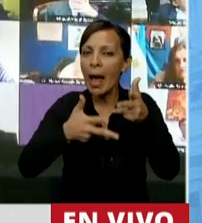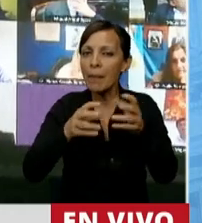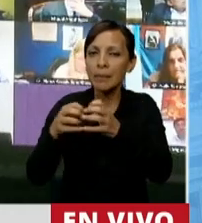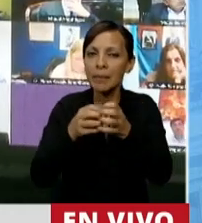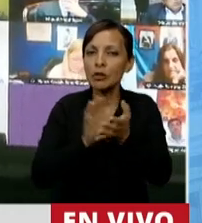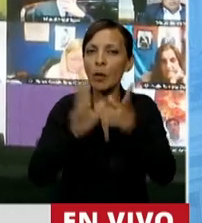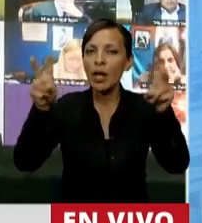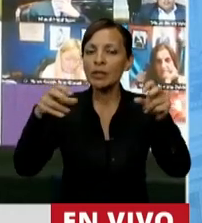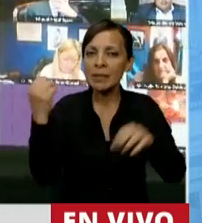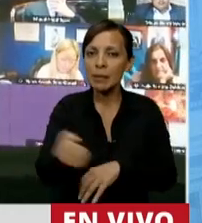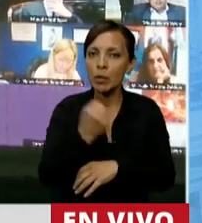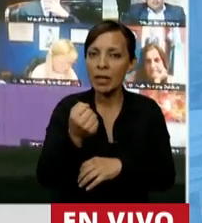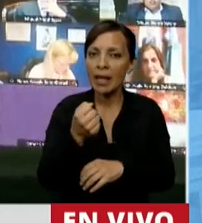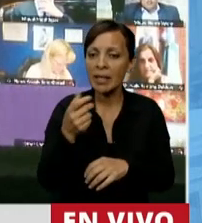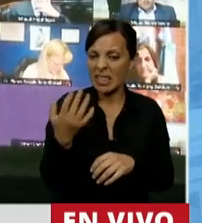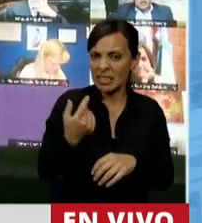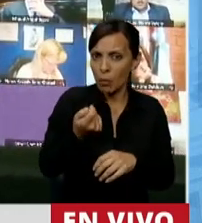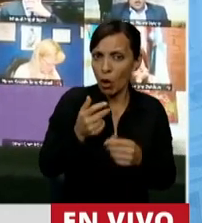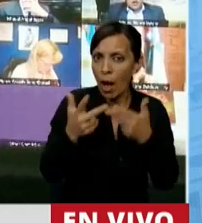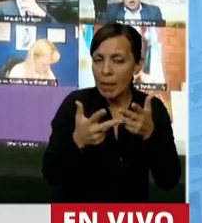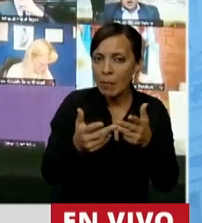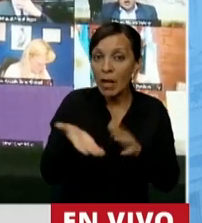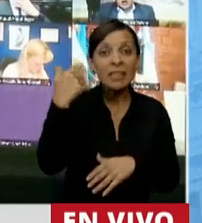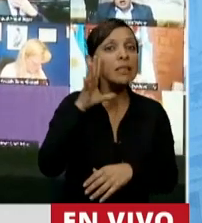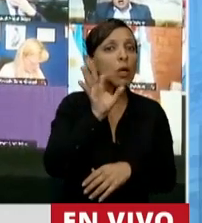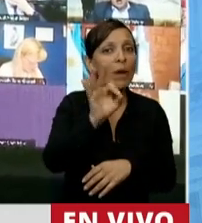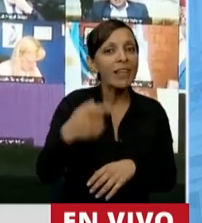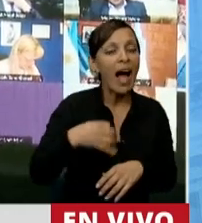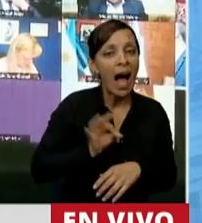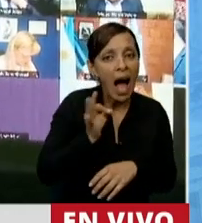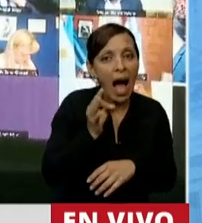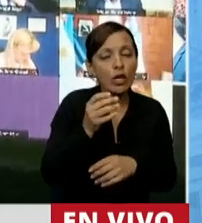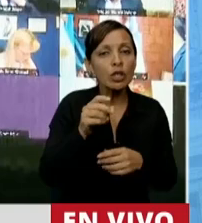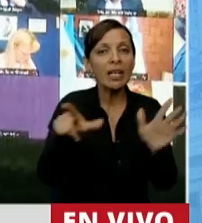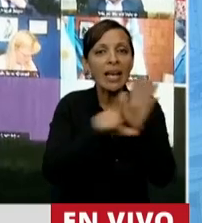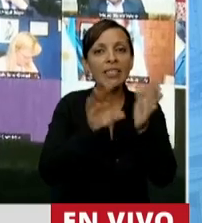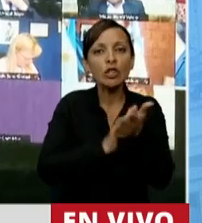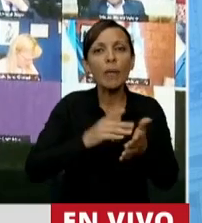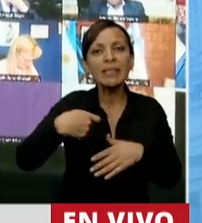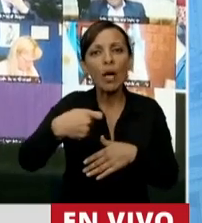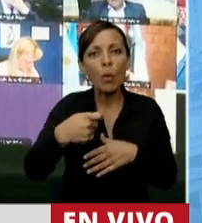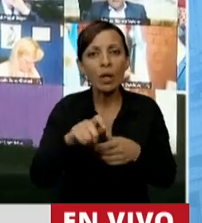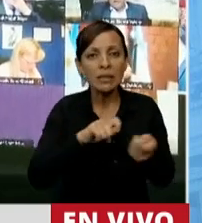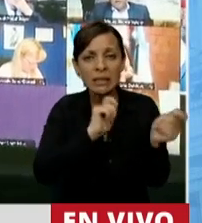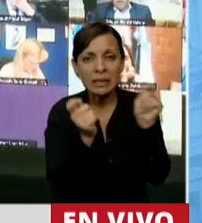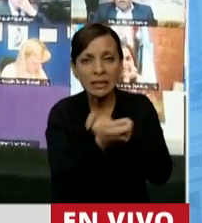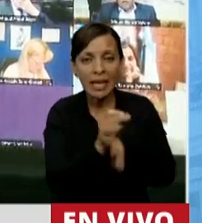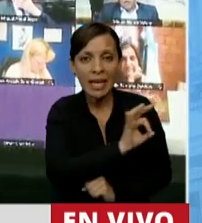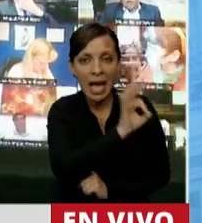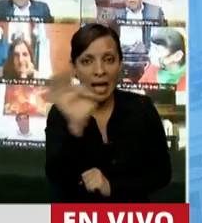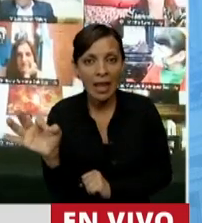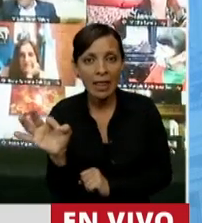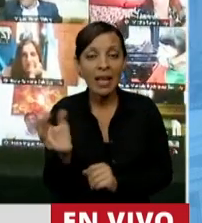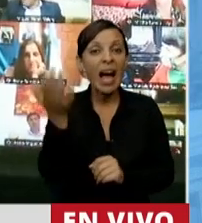Hace poco hablábamos, hace 50 años que no se modifica la ley de seguros. Hace más de 20 años hay leyes